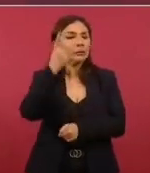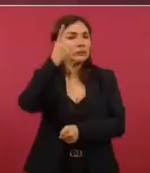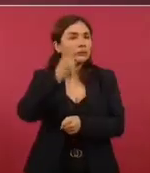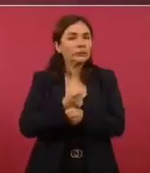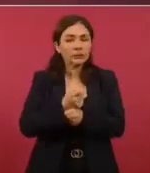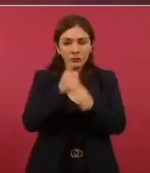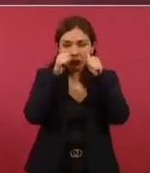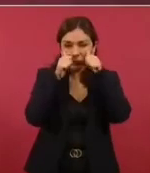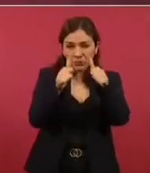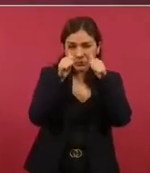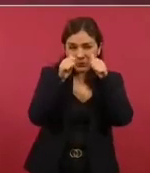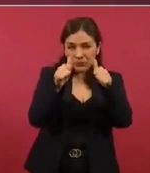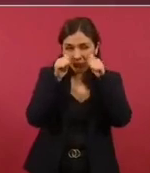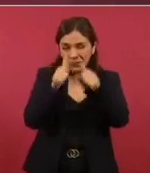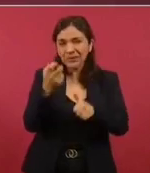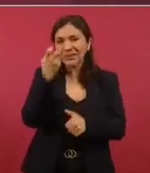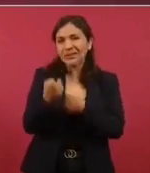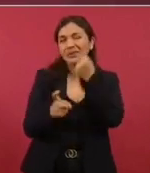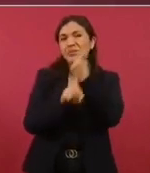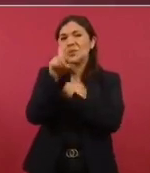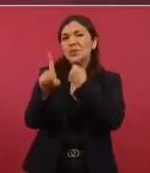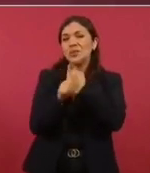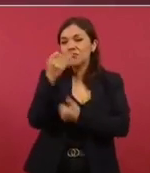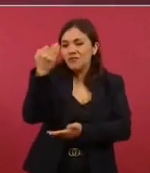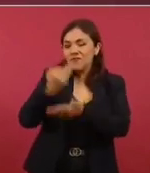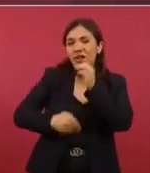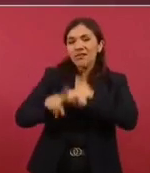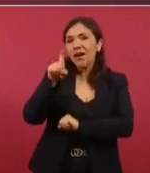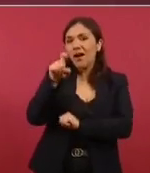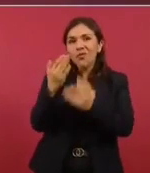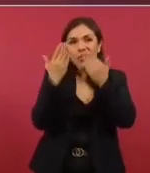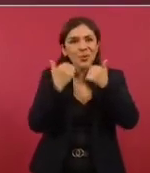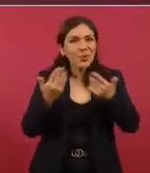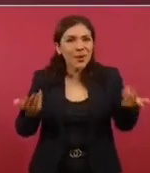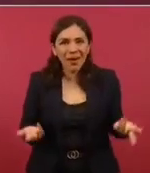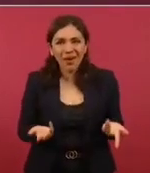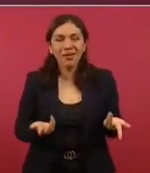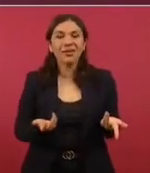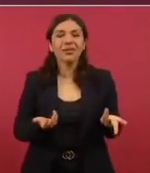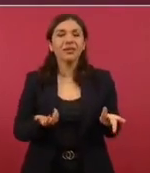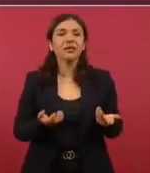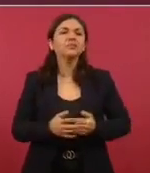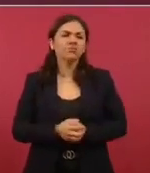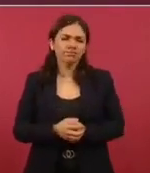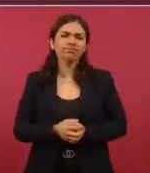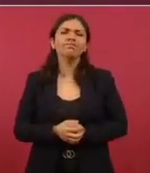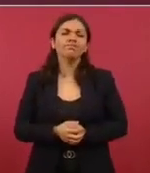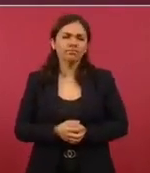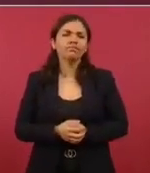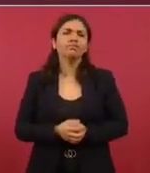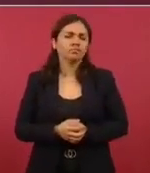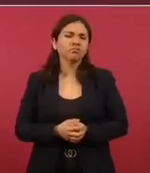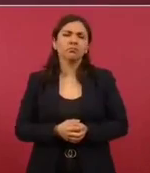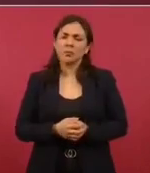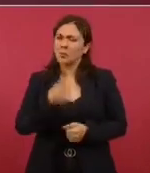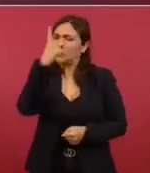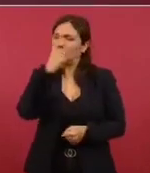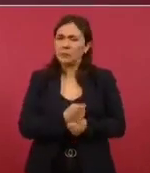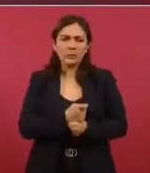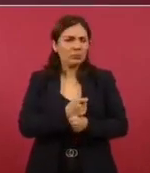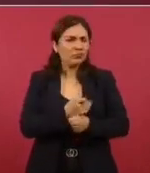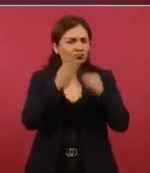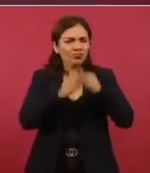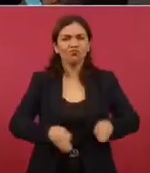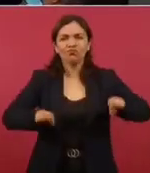el problema de la escasez de agua. Hay un primer compromiso que es